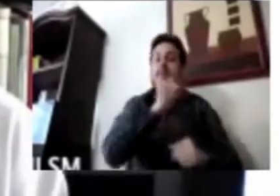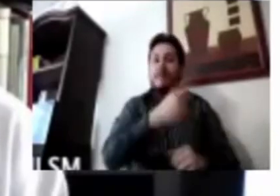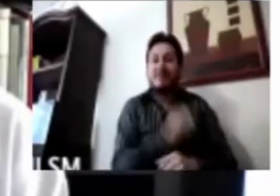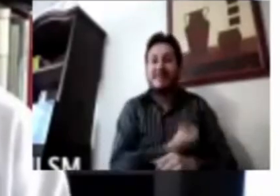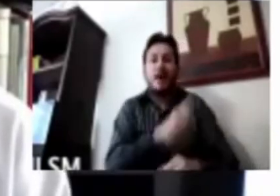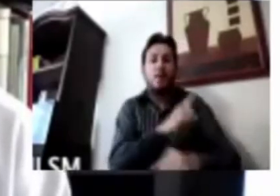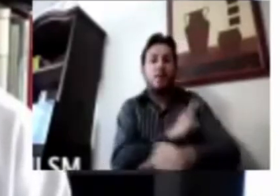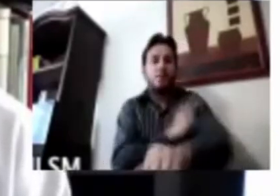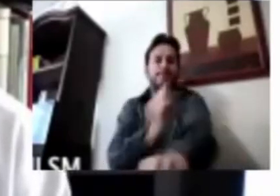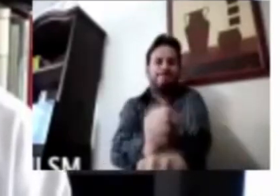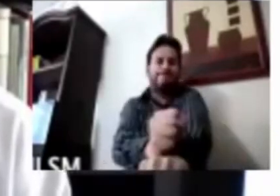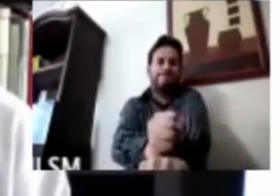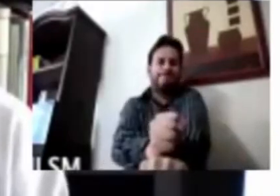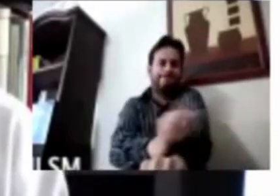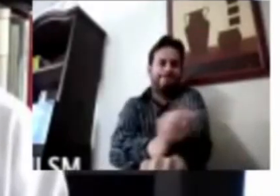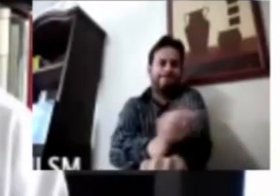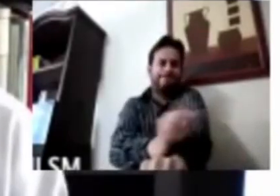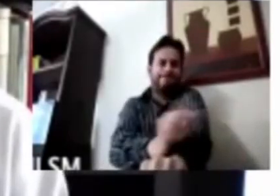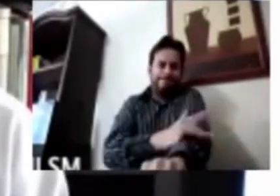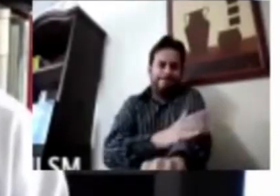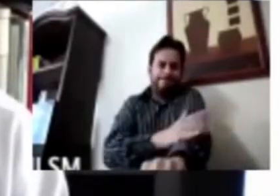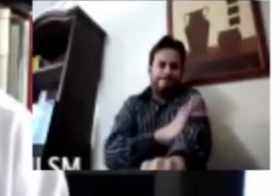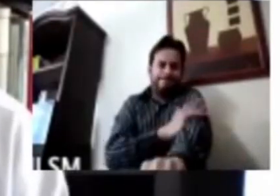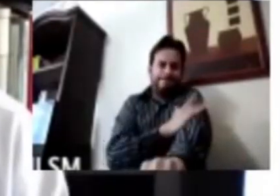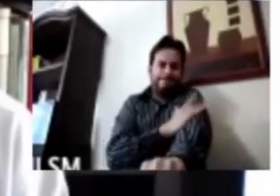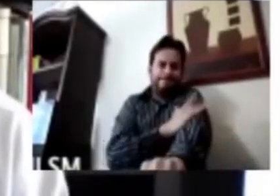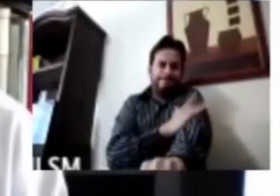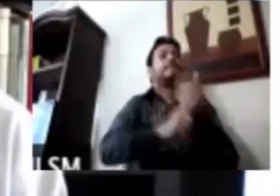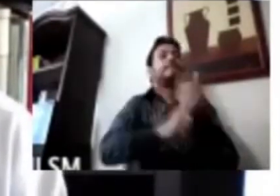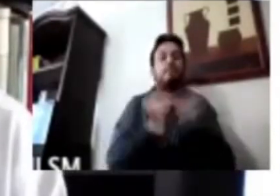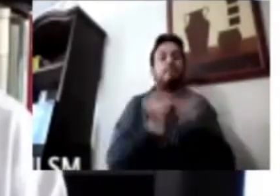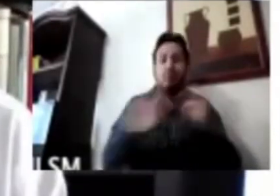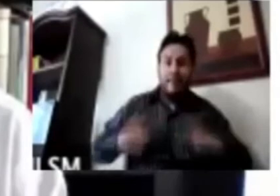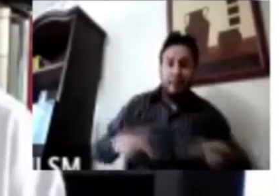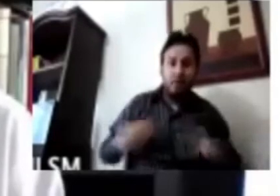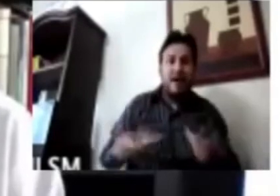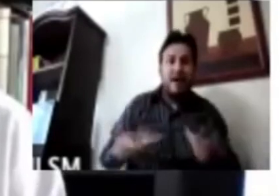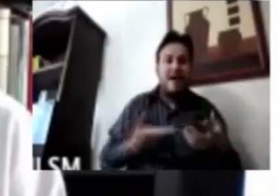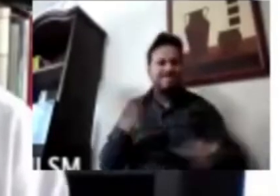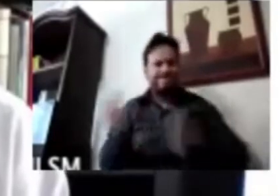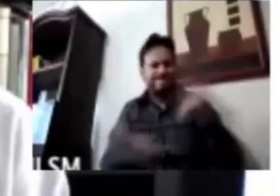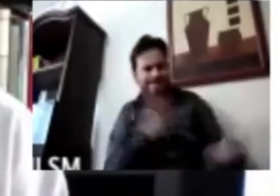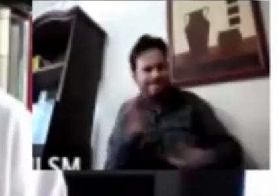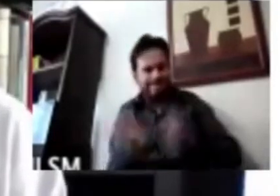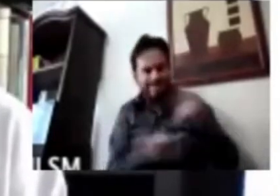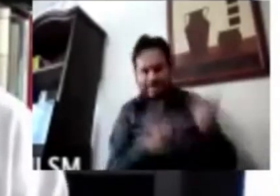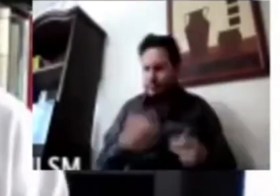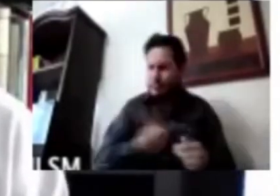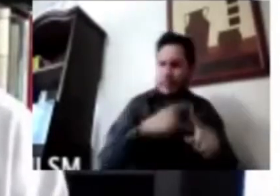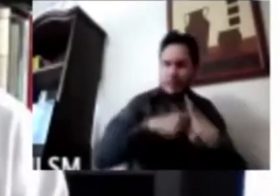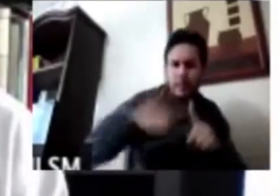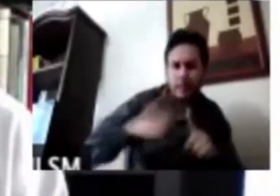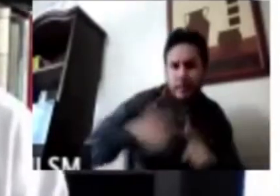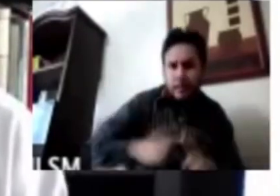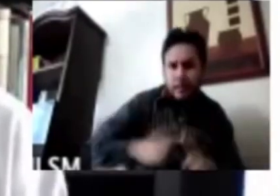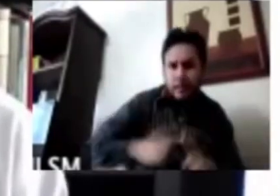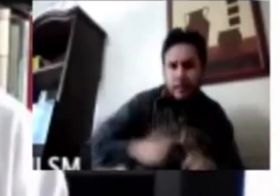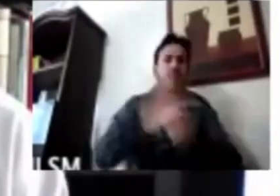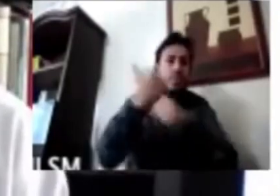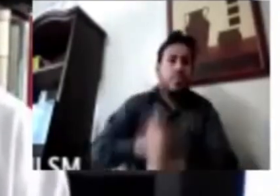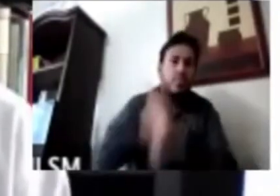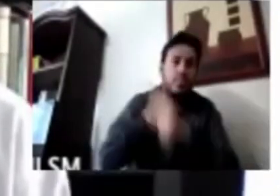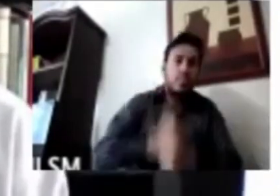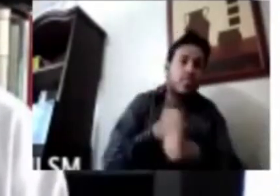incrementos en personas entrevistadas que nos dicen que han estado, pues, sufriendo en casa